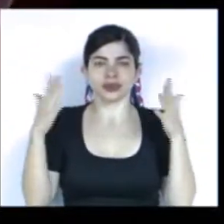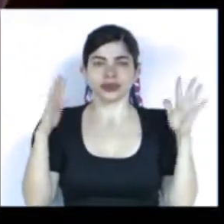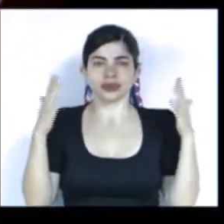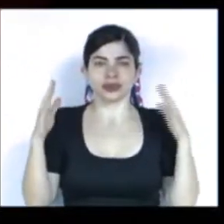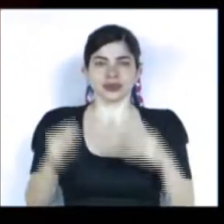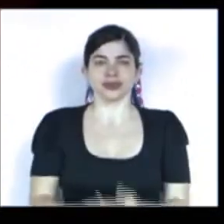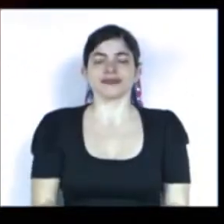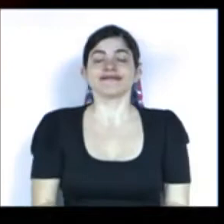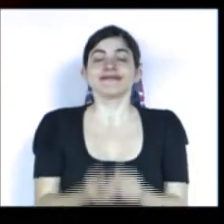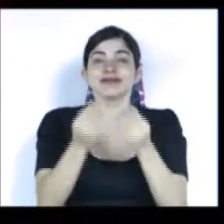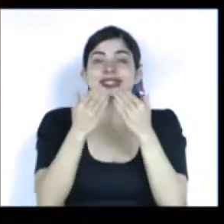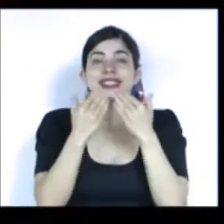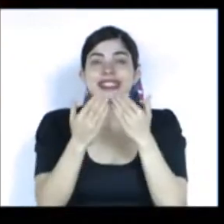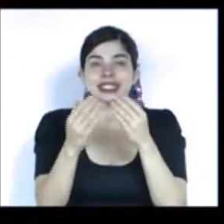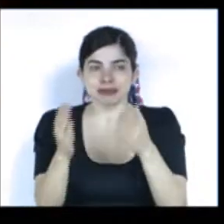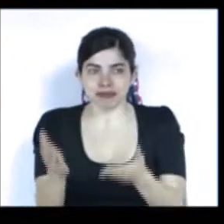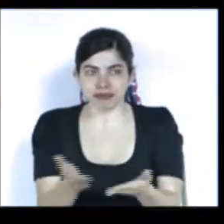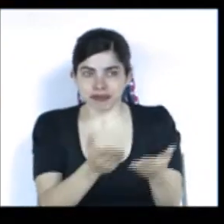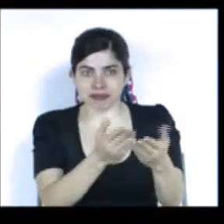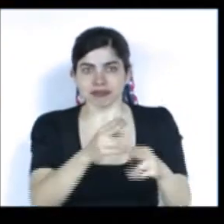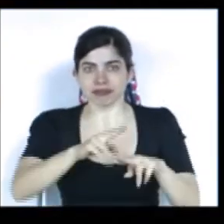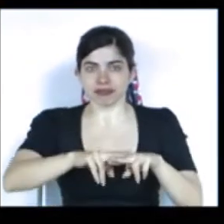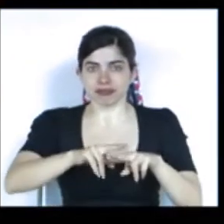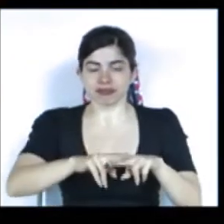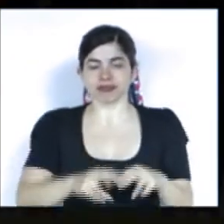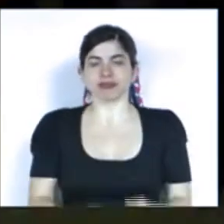Muchas gracias, pueden ocupar sus lugares.